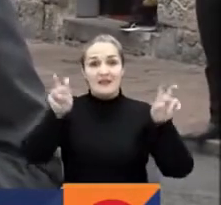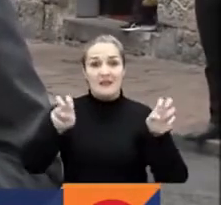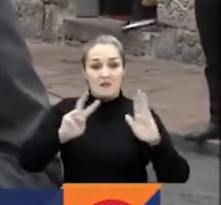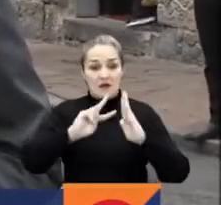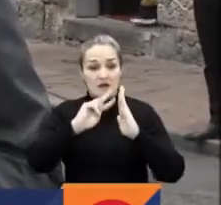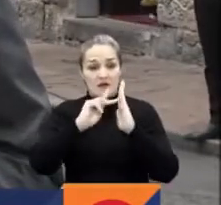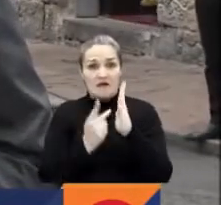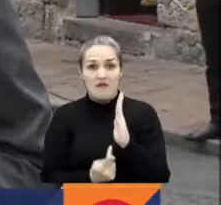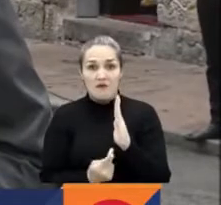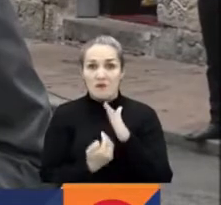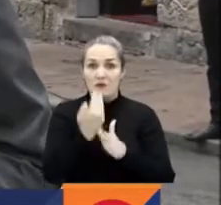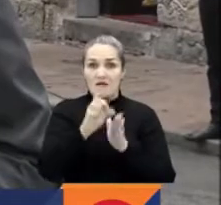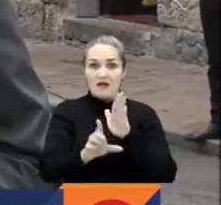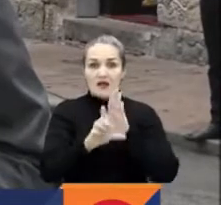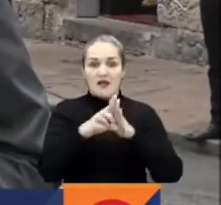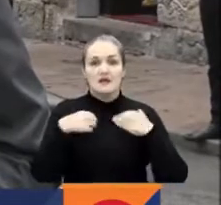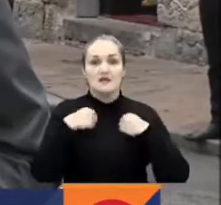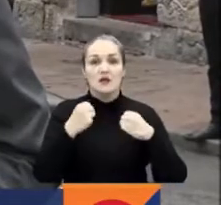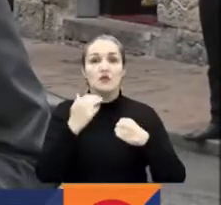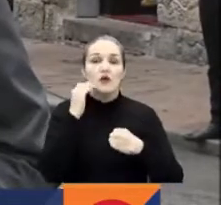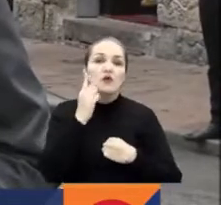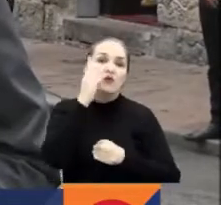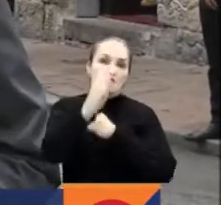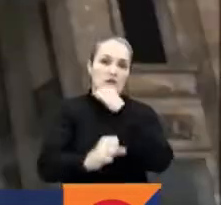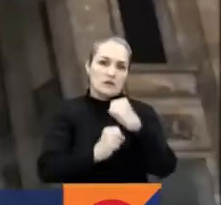se le pueda dar trámite el próximo año.